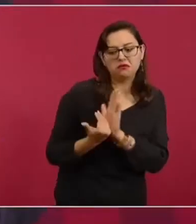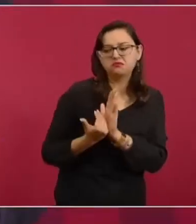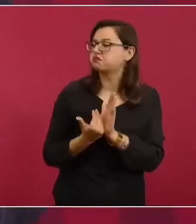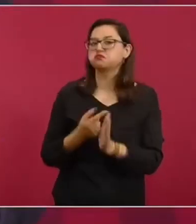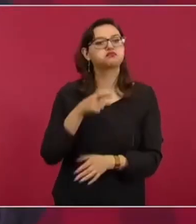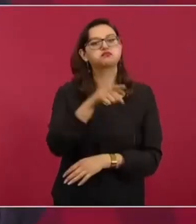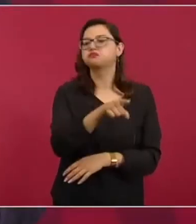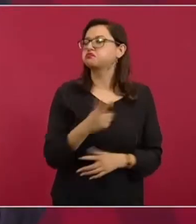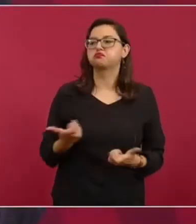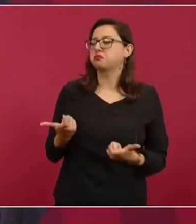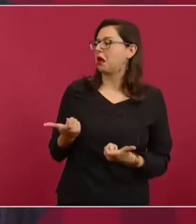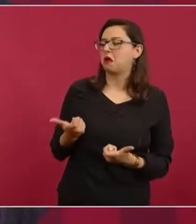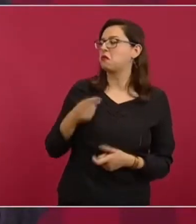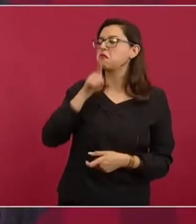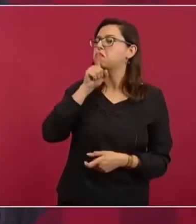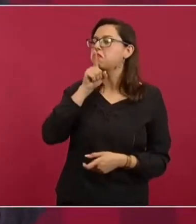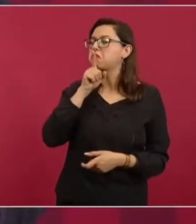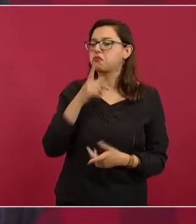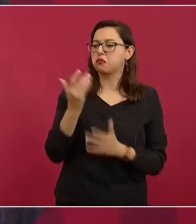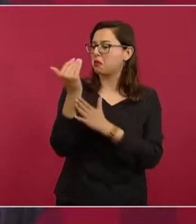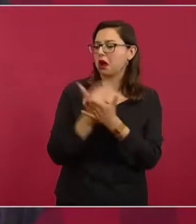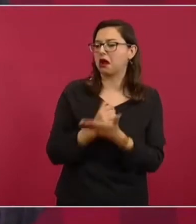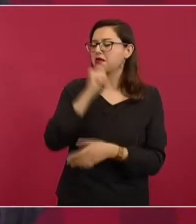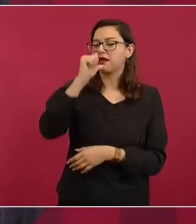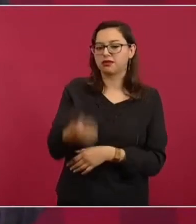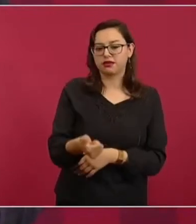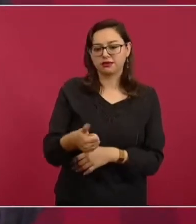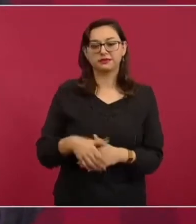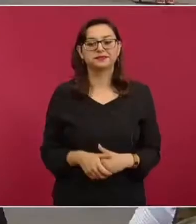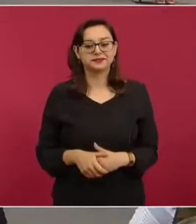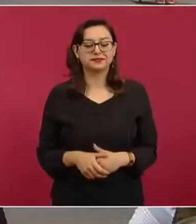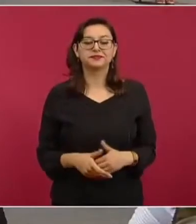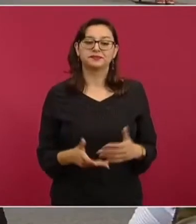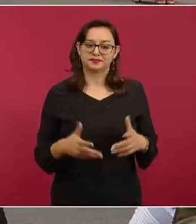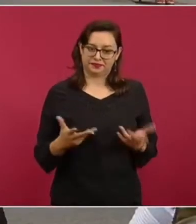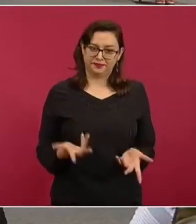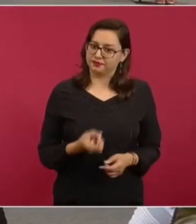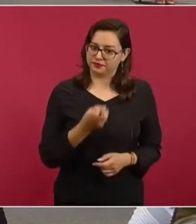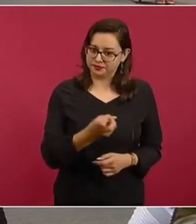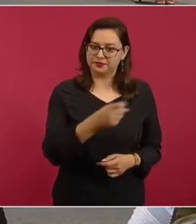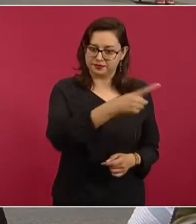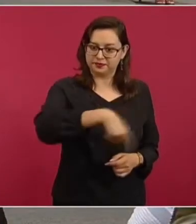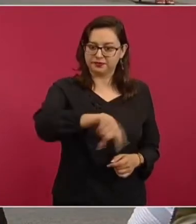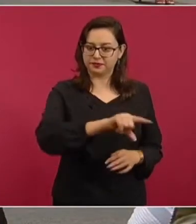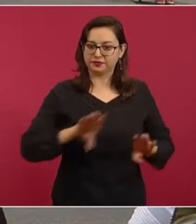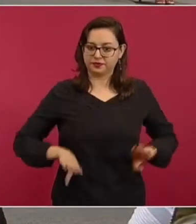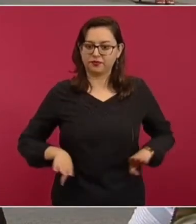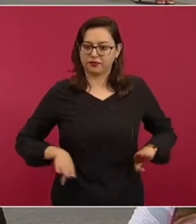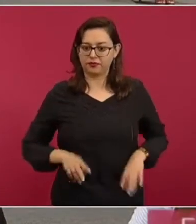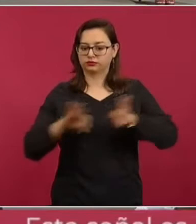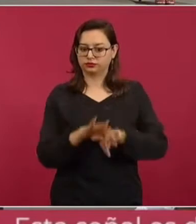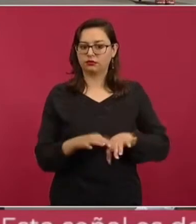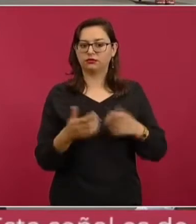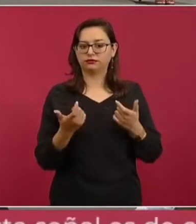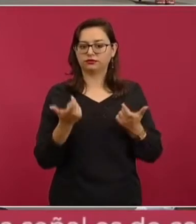que haya oferta, pero también ayuda el control de precios,